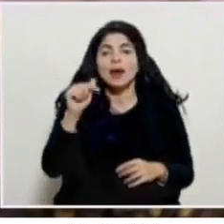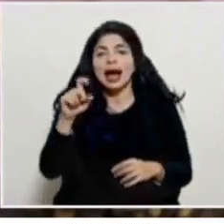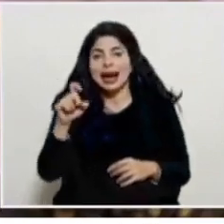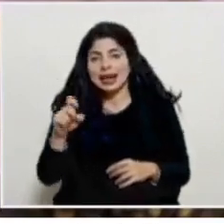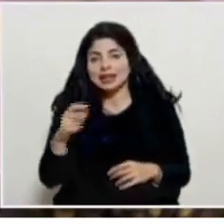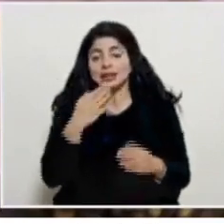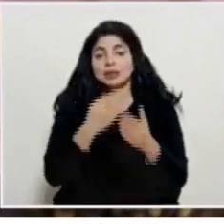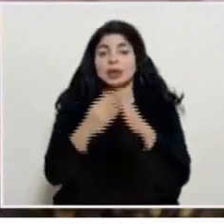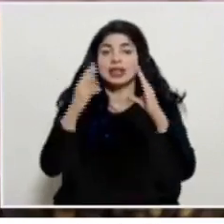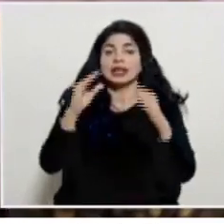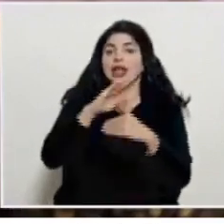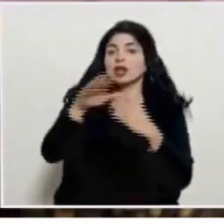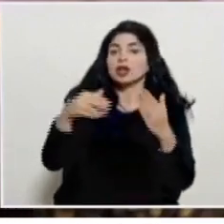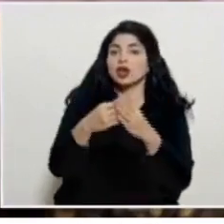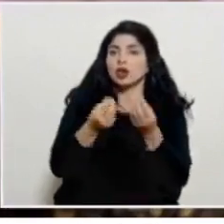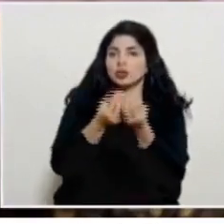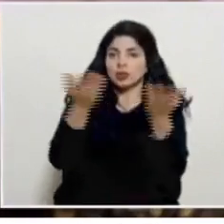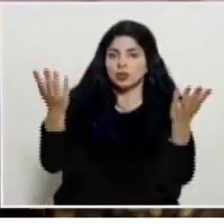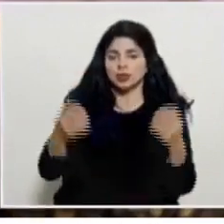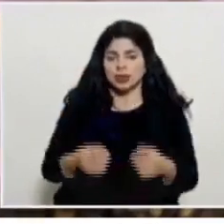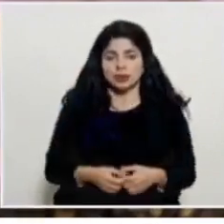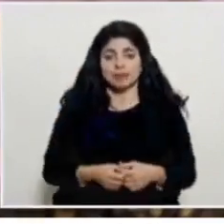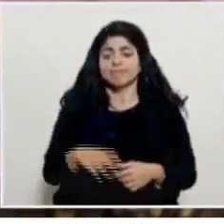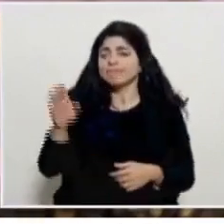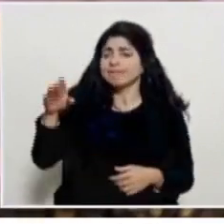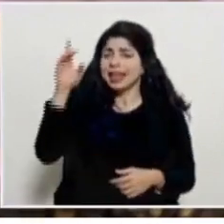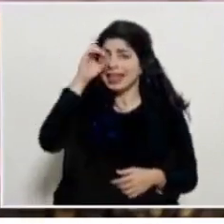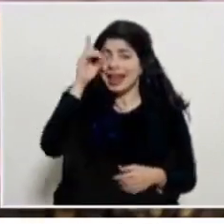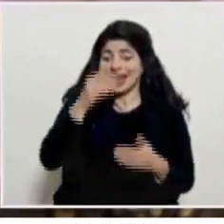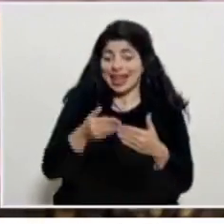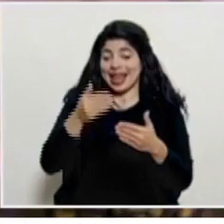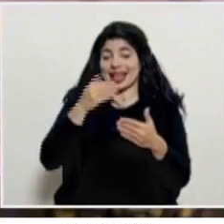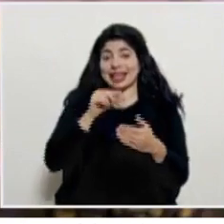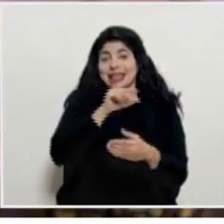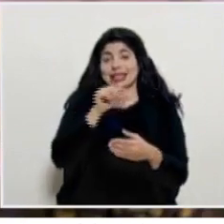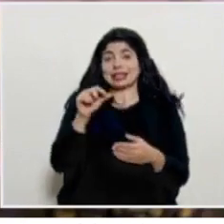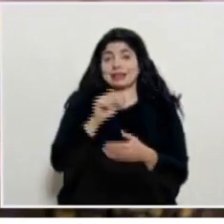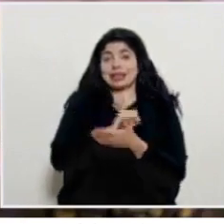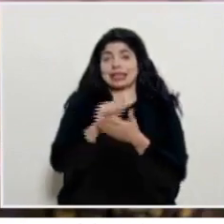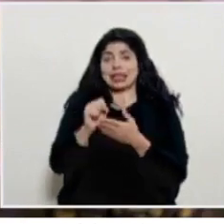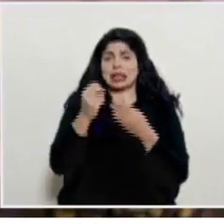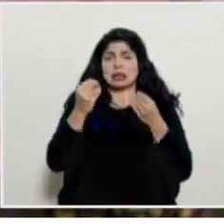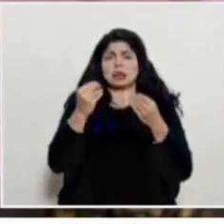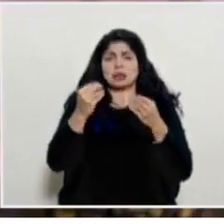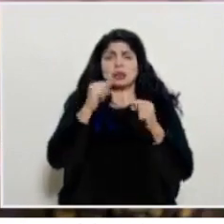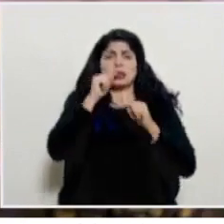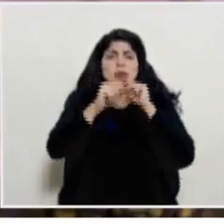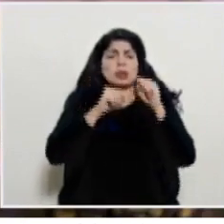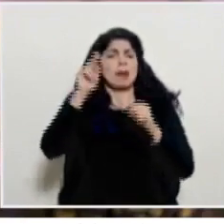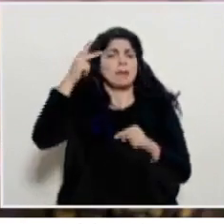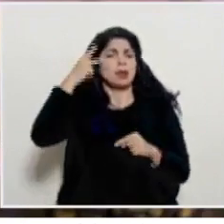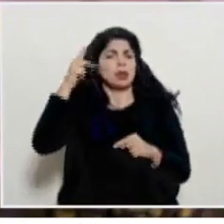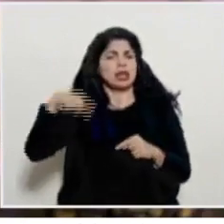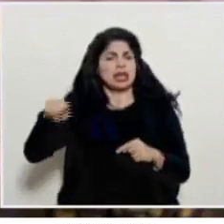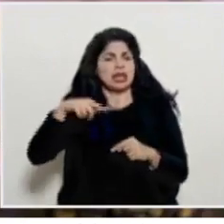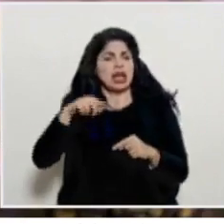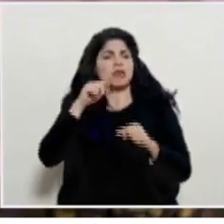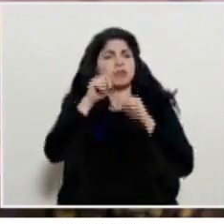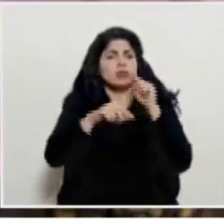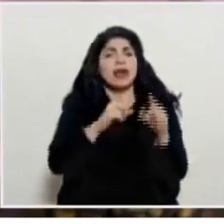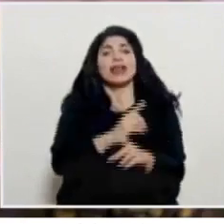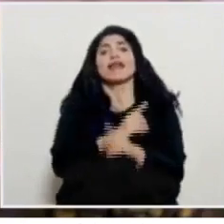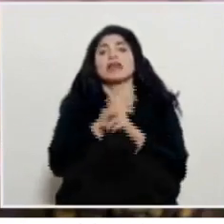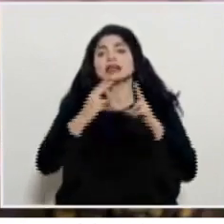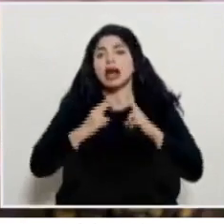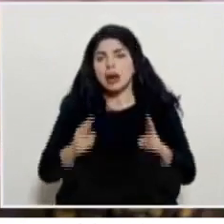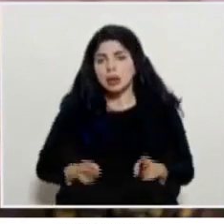muy buenas tardes a toda la audiencia don Daniel antes de semana santa hubo fuertes críticas de sectores políticos incluso de la defensoría